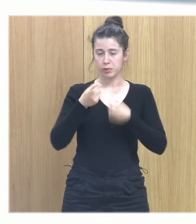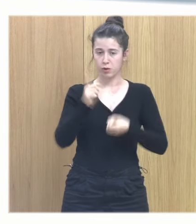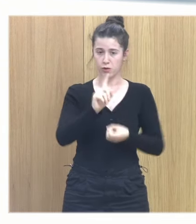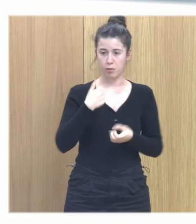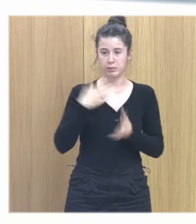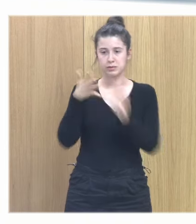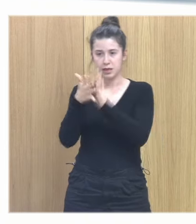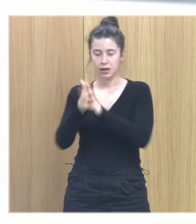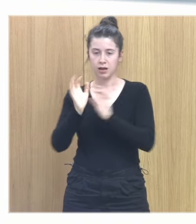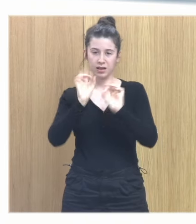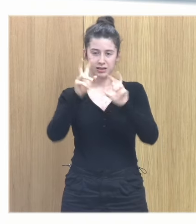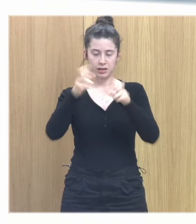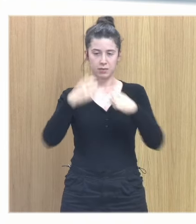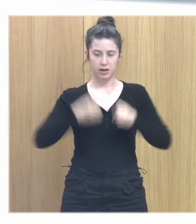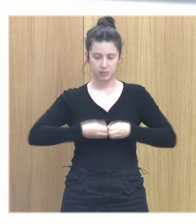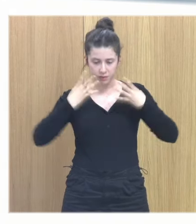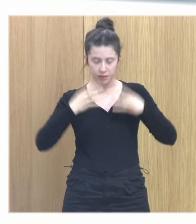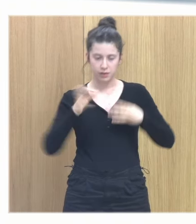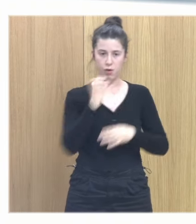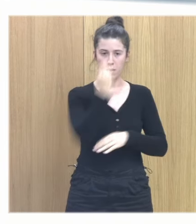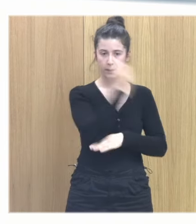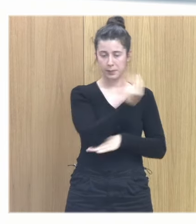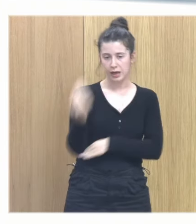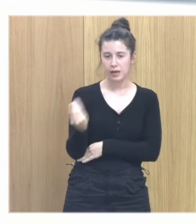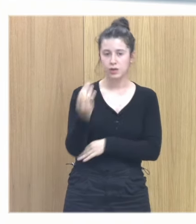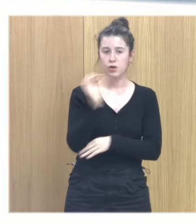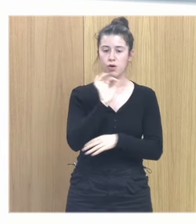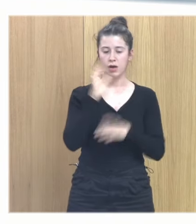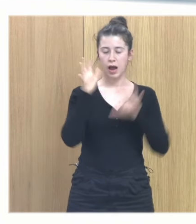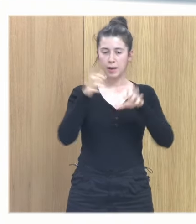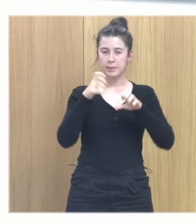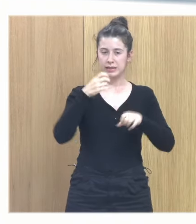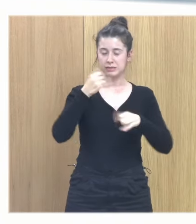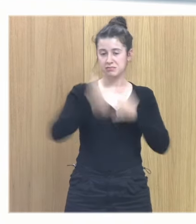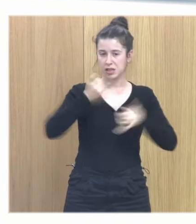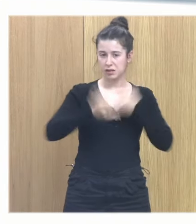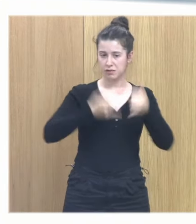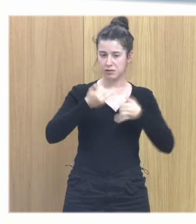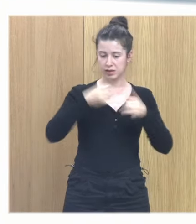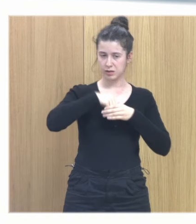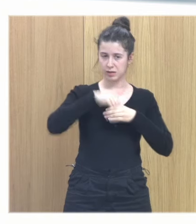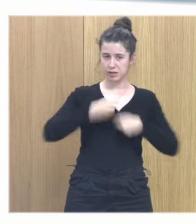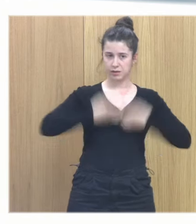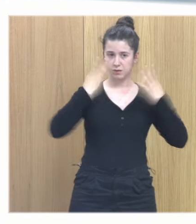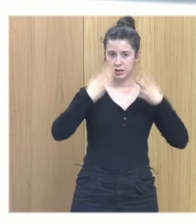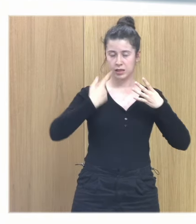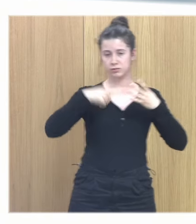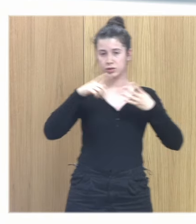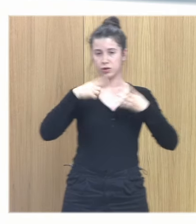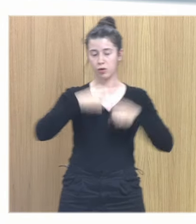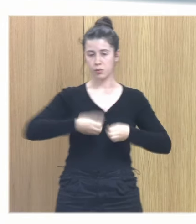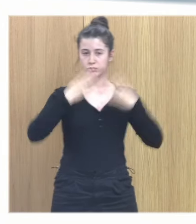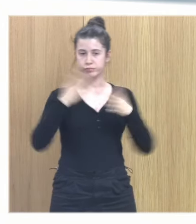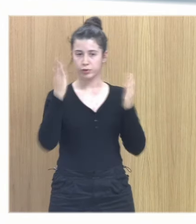explico son los pilares lo que les explico es cómo uno aprende a montar en bici sobre el edificio que uno tiene no sobre el que querría tener sino sobre el que uno